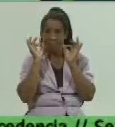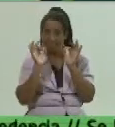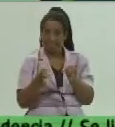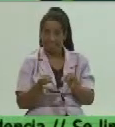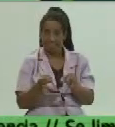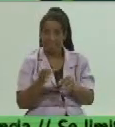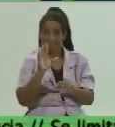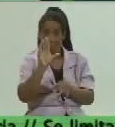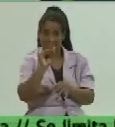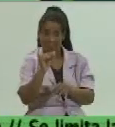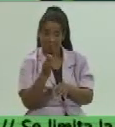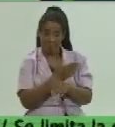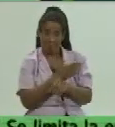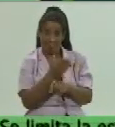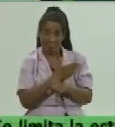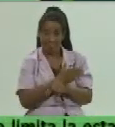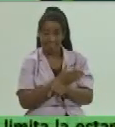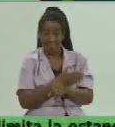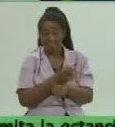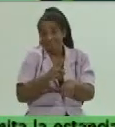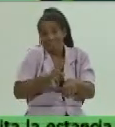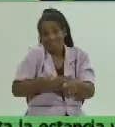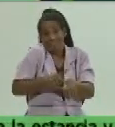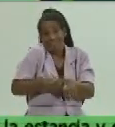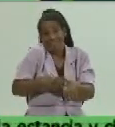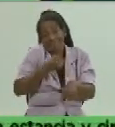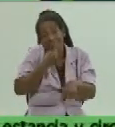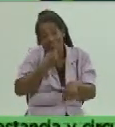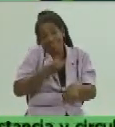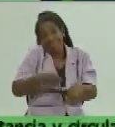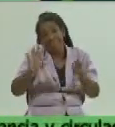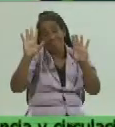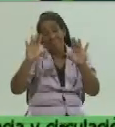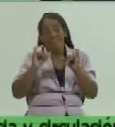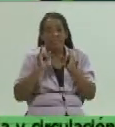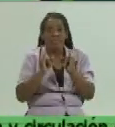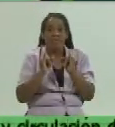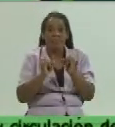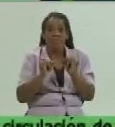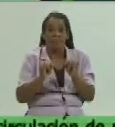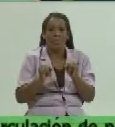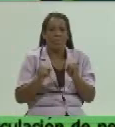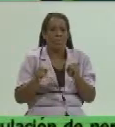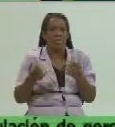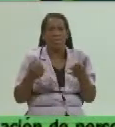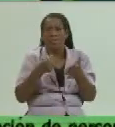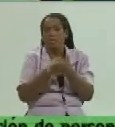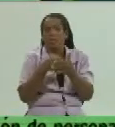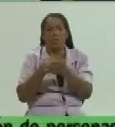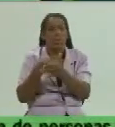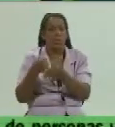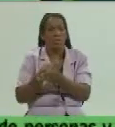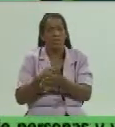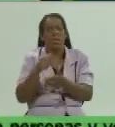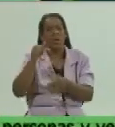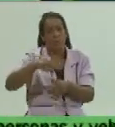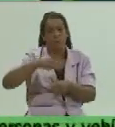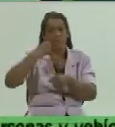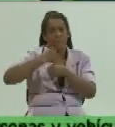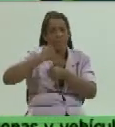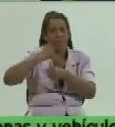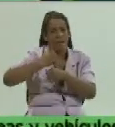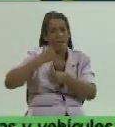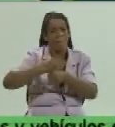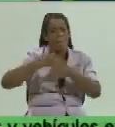si el tiempo no hubiese dado la posibilidad informamos todo un grupo de acciones de las que hoy se trabajan para